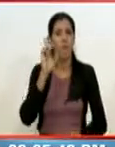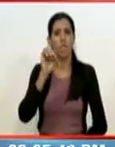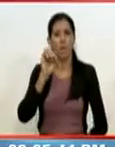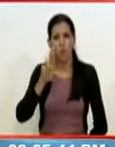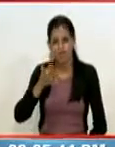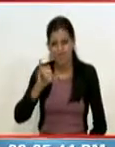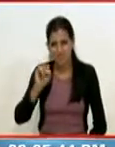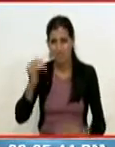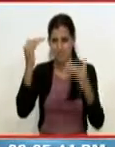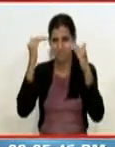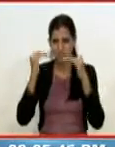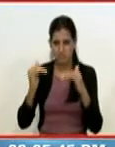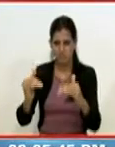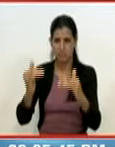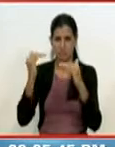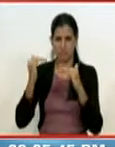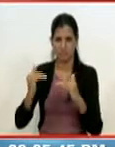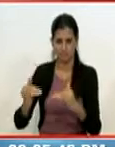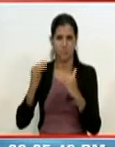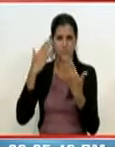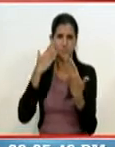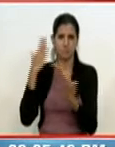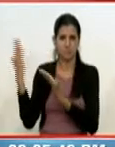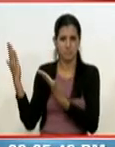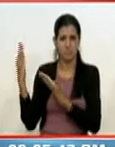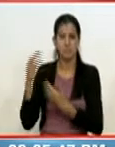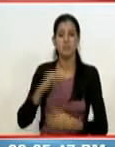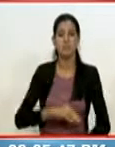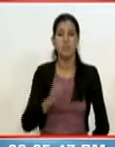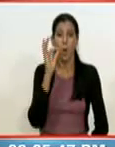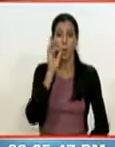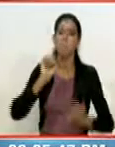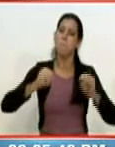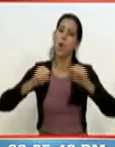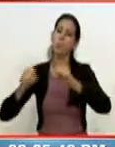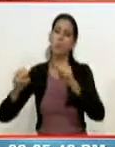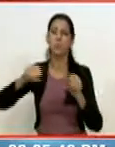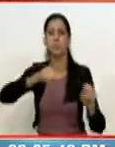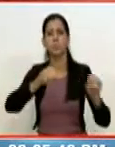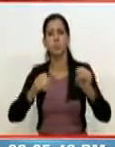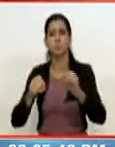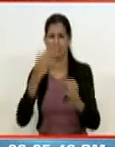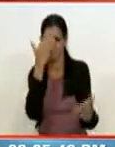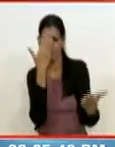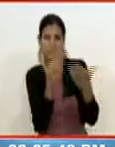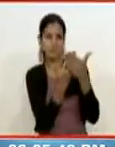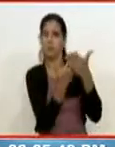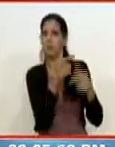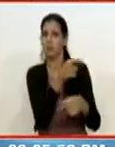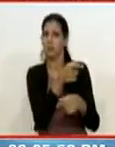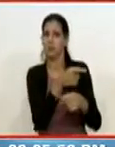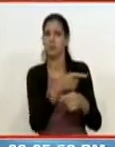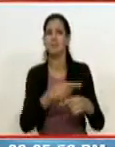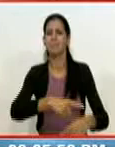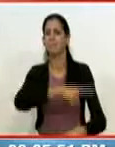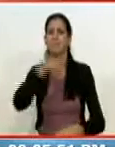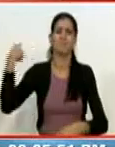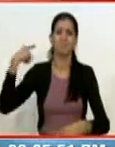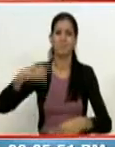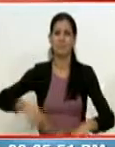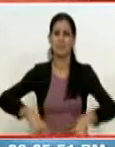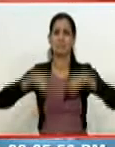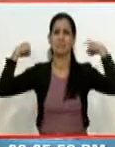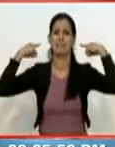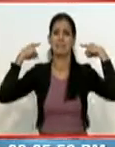Geraldine Moreno o Elvis Durán, el chico que iba en moto y se encontró de frente con la infame guaya de la avenida Rómulo